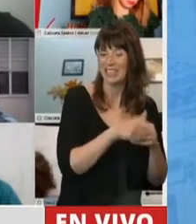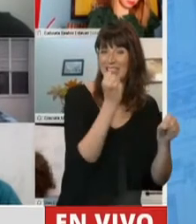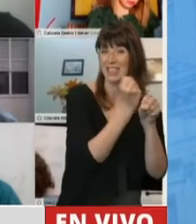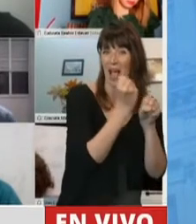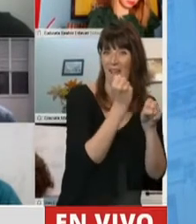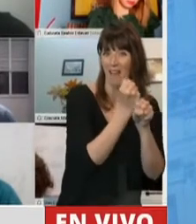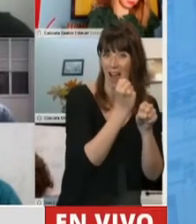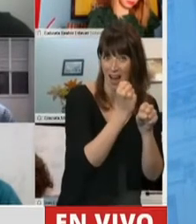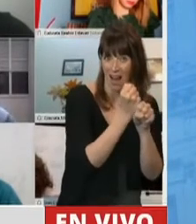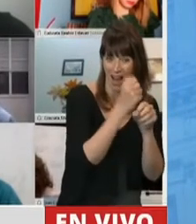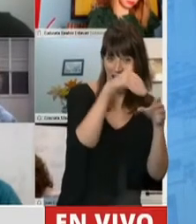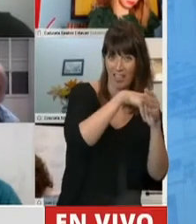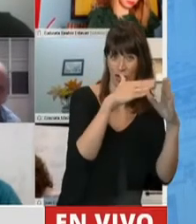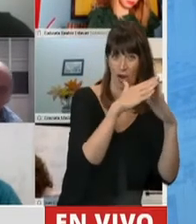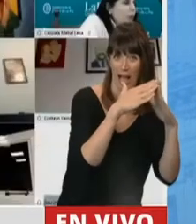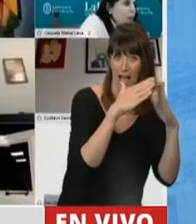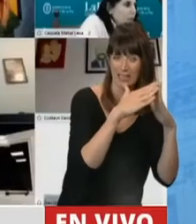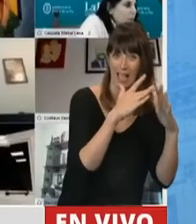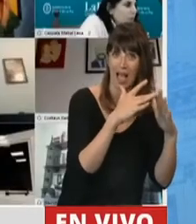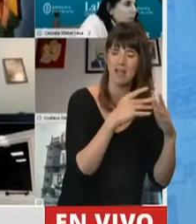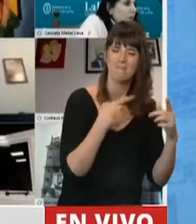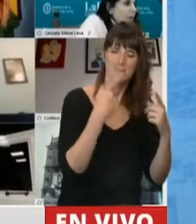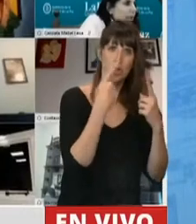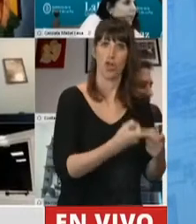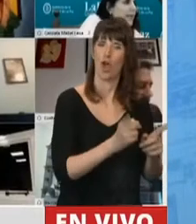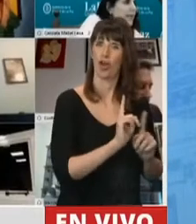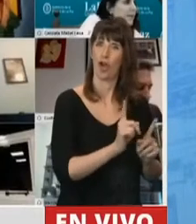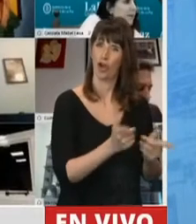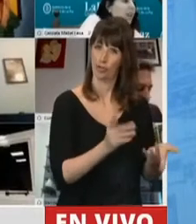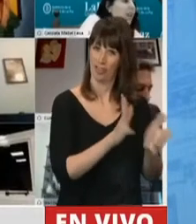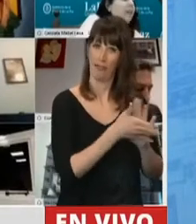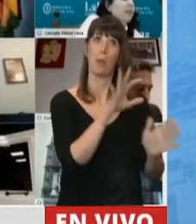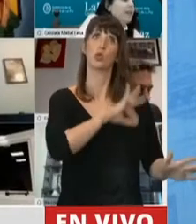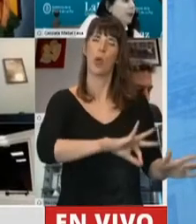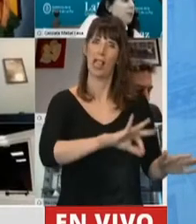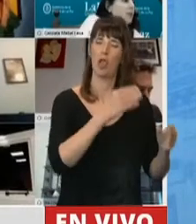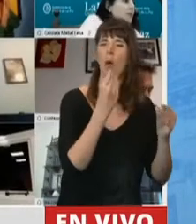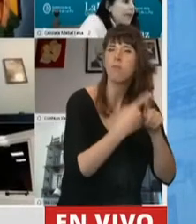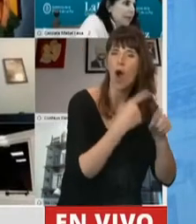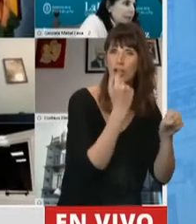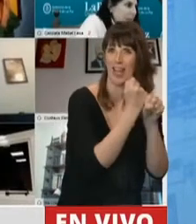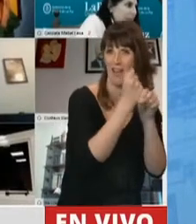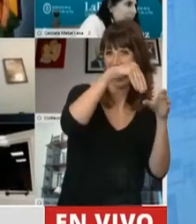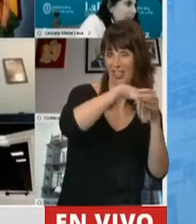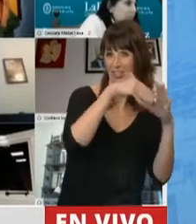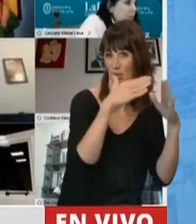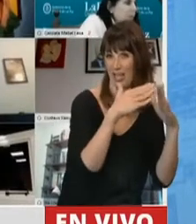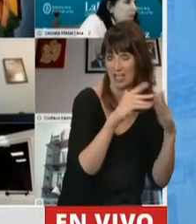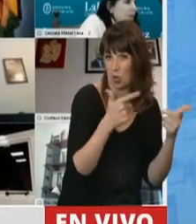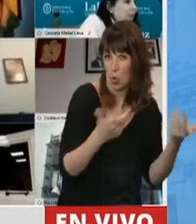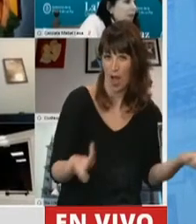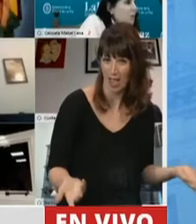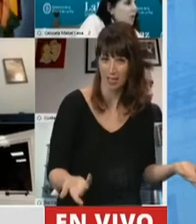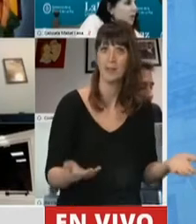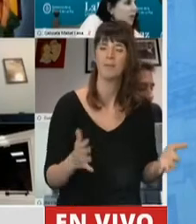que no está económicamente valorado. Entonces, vamos por estas tareas de cuidado